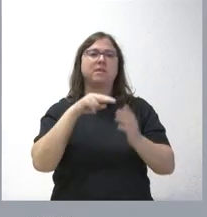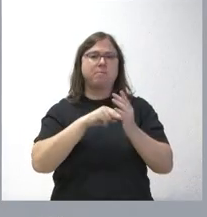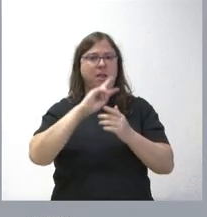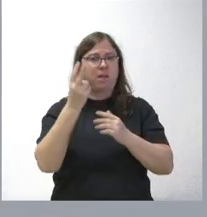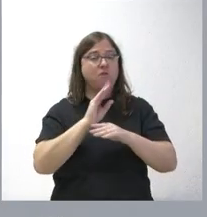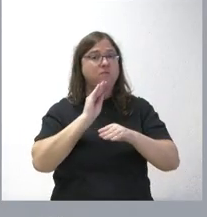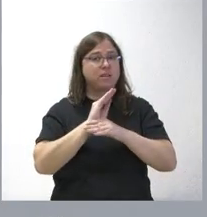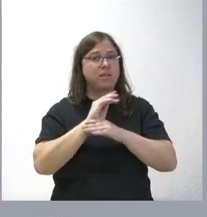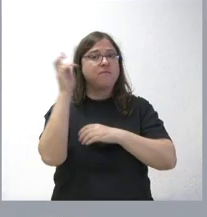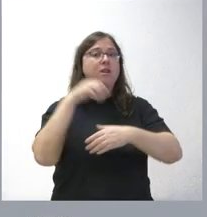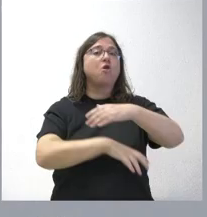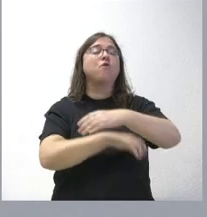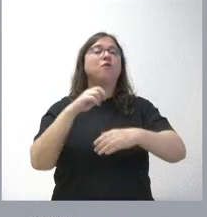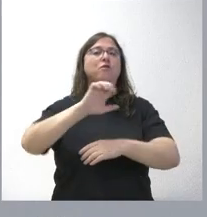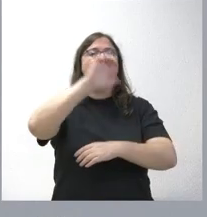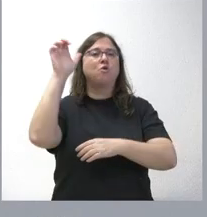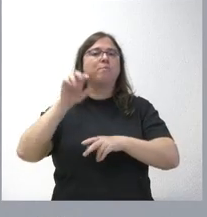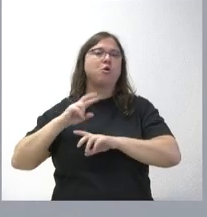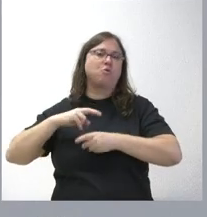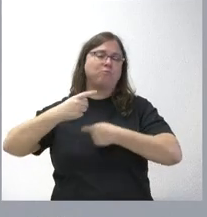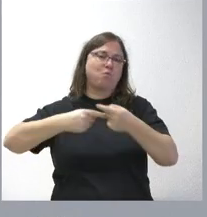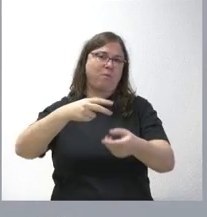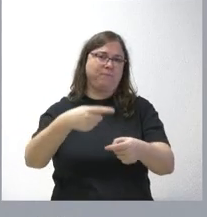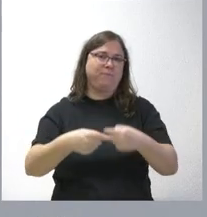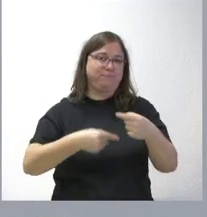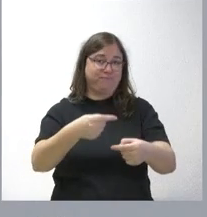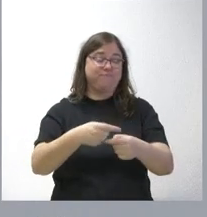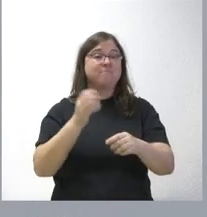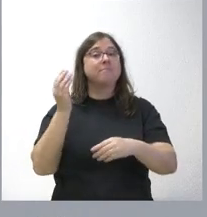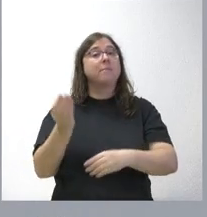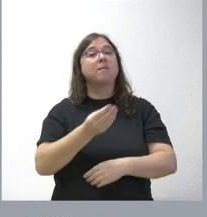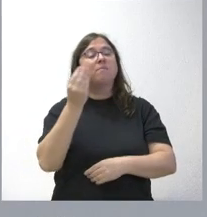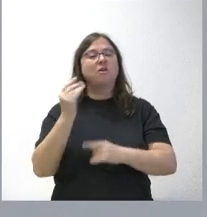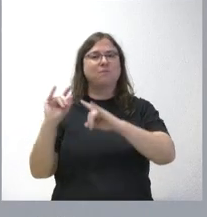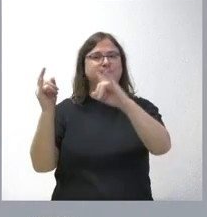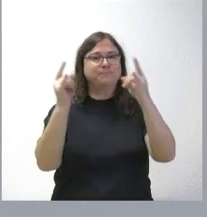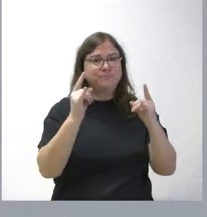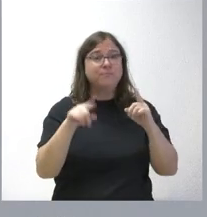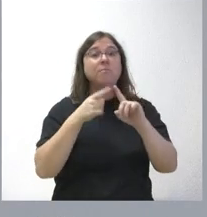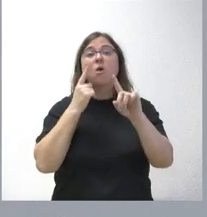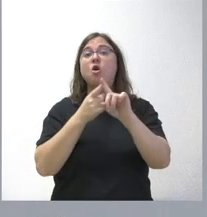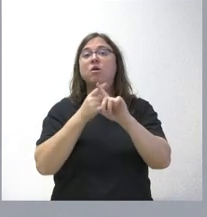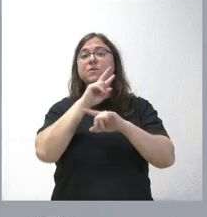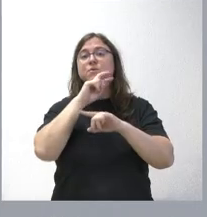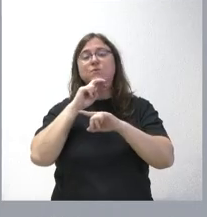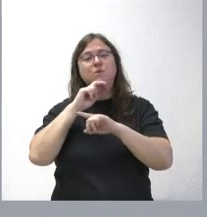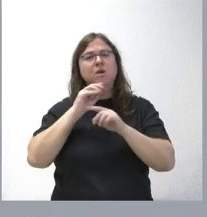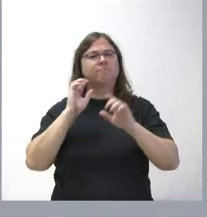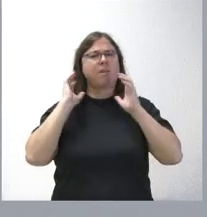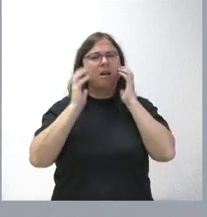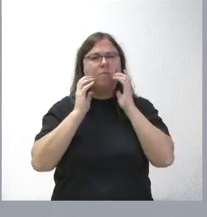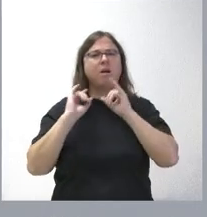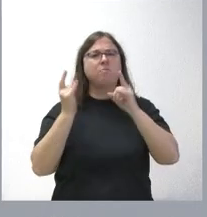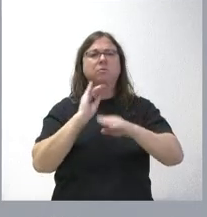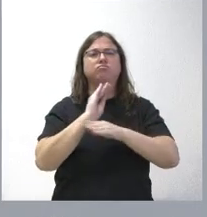con fondos europeos de la nueva generación y son actuaciones que incluyen mejora de masas forestales con el objetivo de conservar la biodiversidad y asegurar la